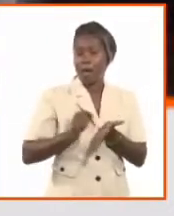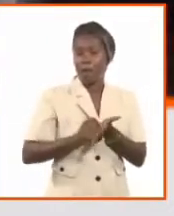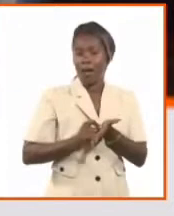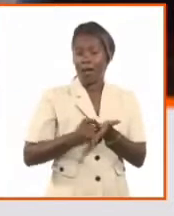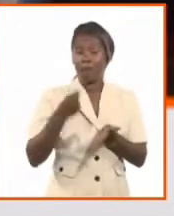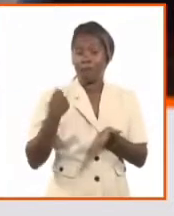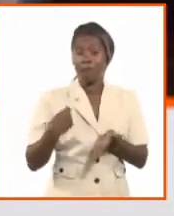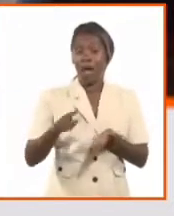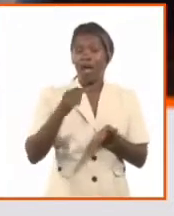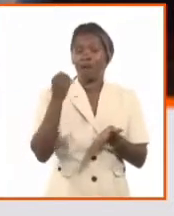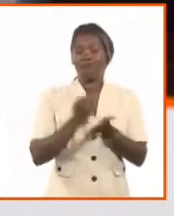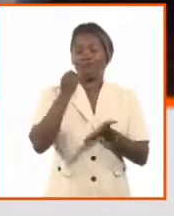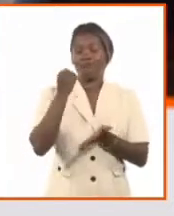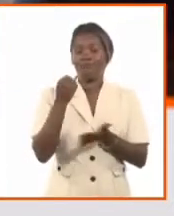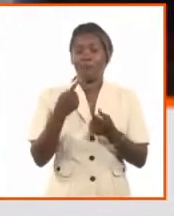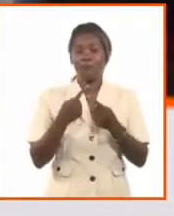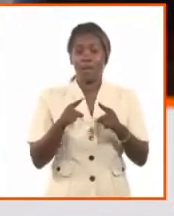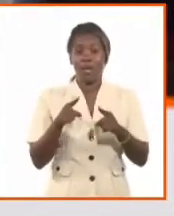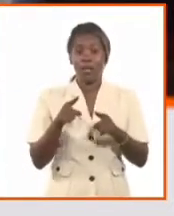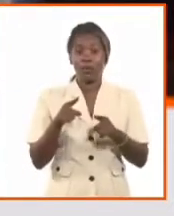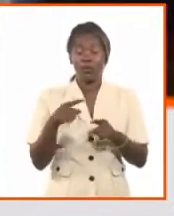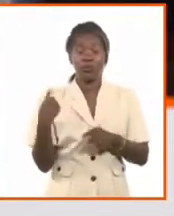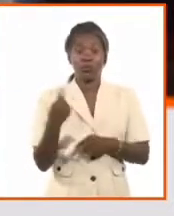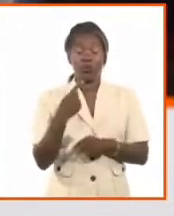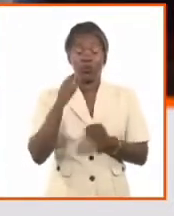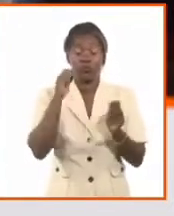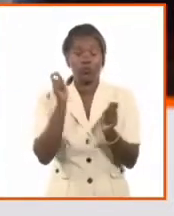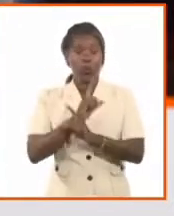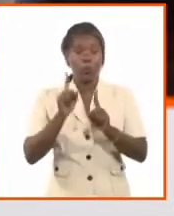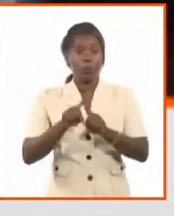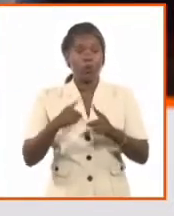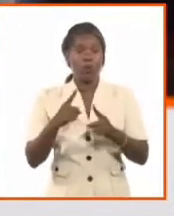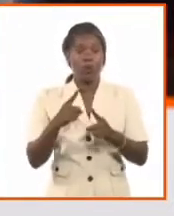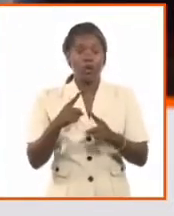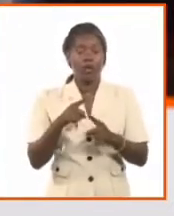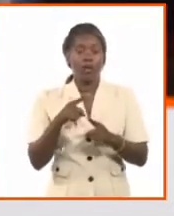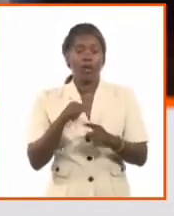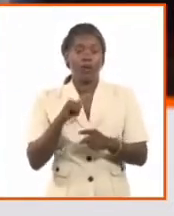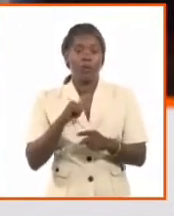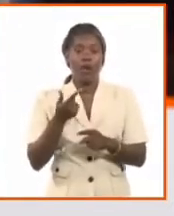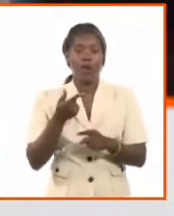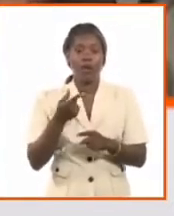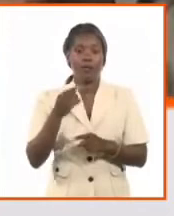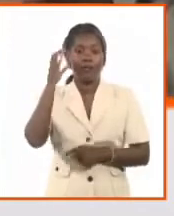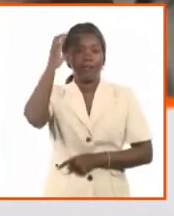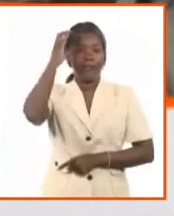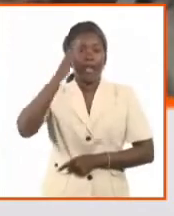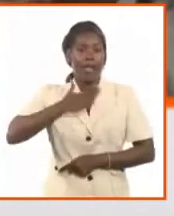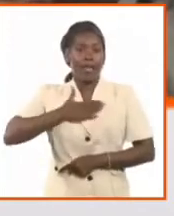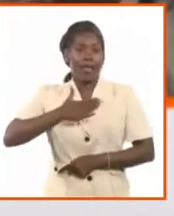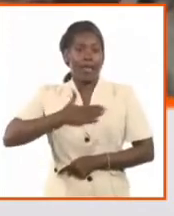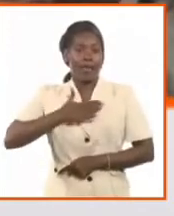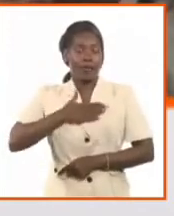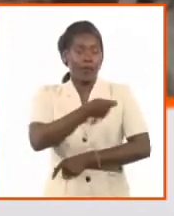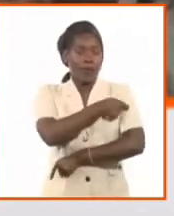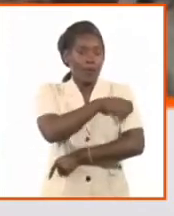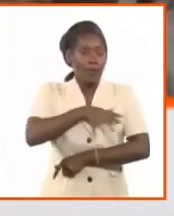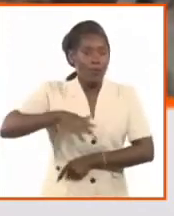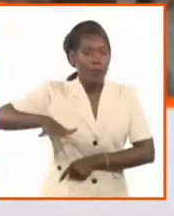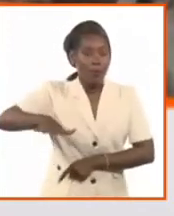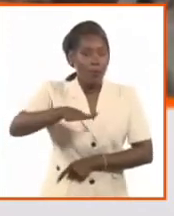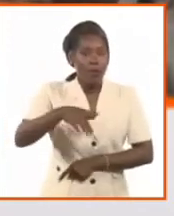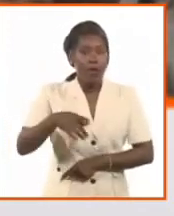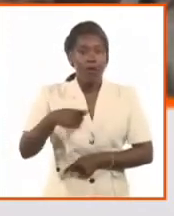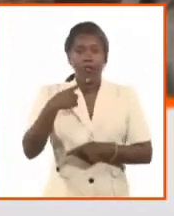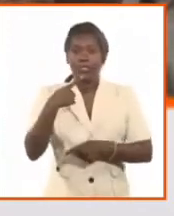construye y se valida y no entrará en vigor y, por lo tanto, es un código, es una norma que no tiene efectos jurídicos